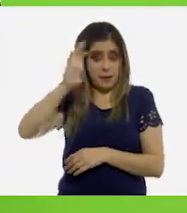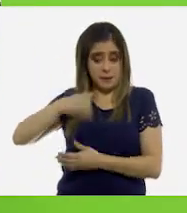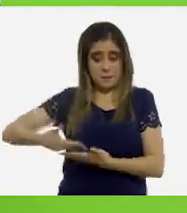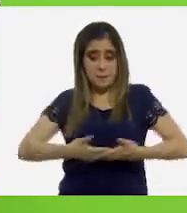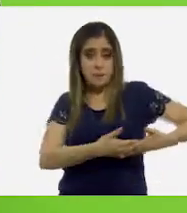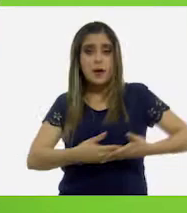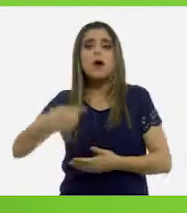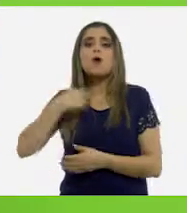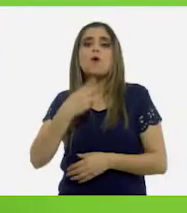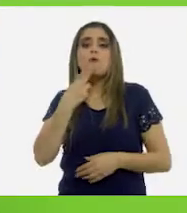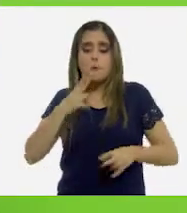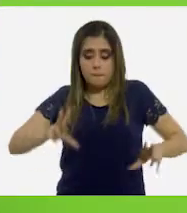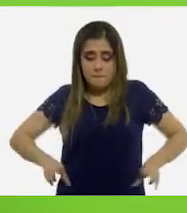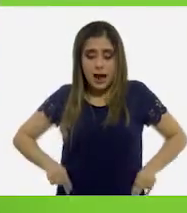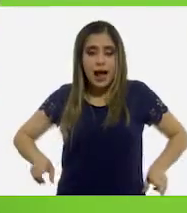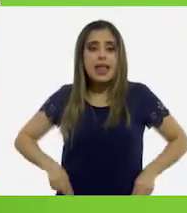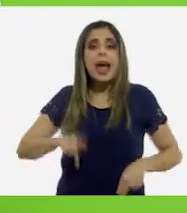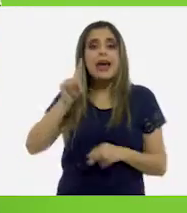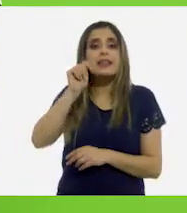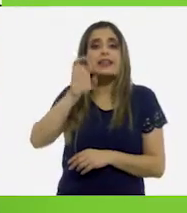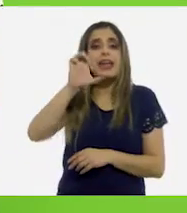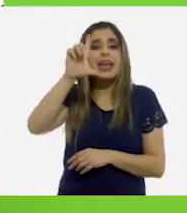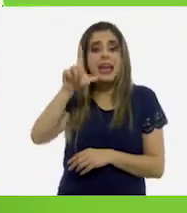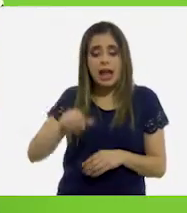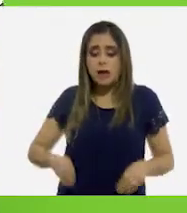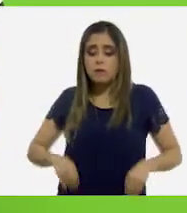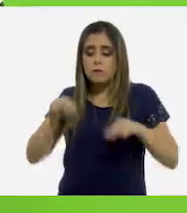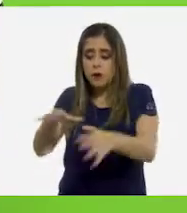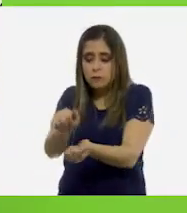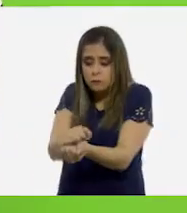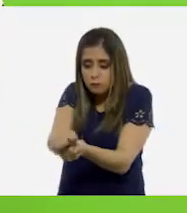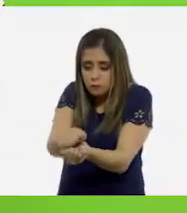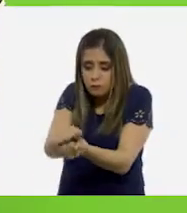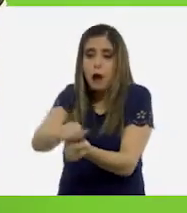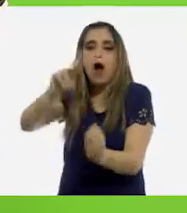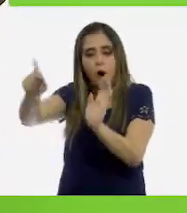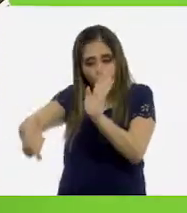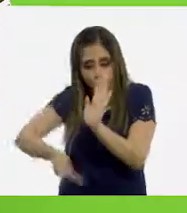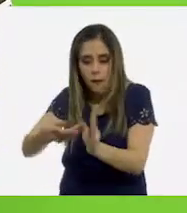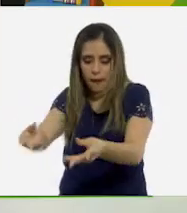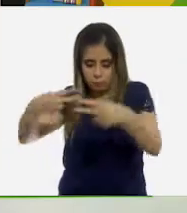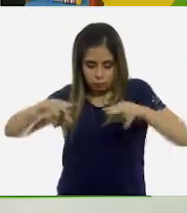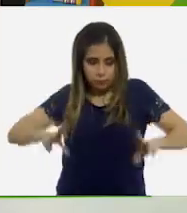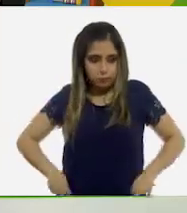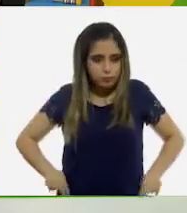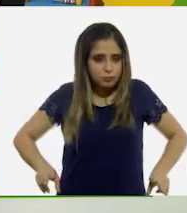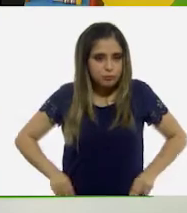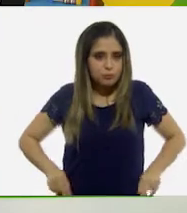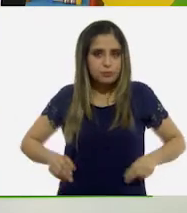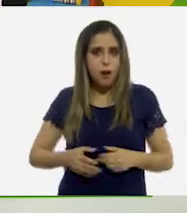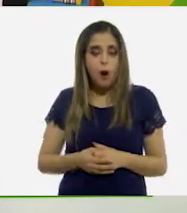utilizaba pañales de tela que se podían usar nuevamente. ¡Oh!